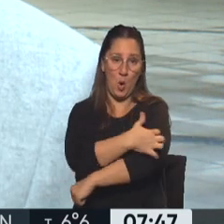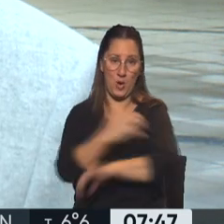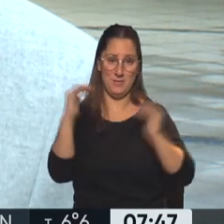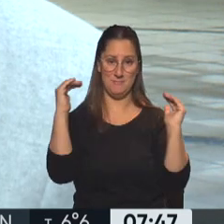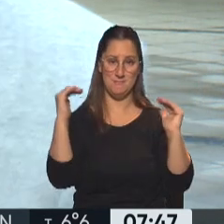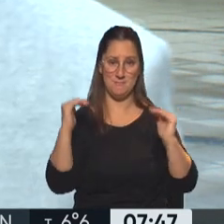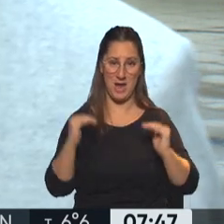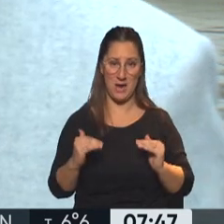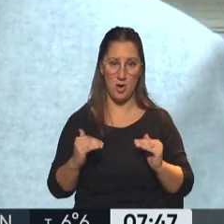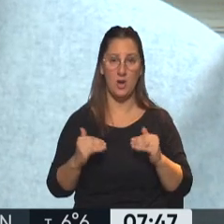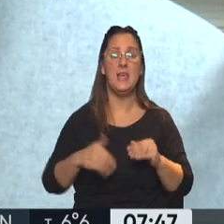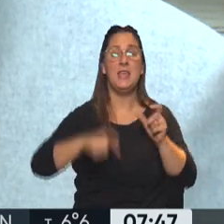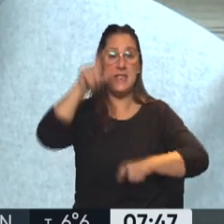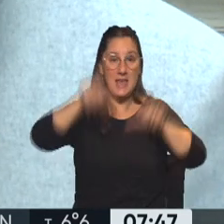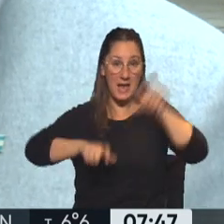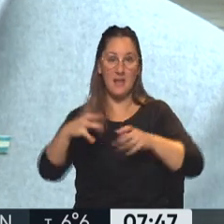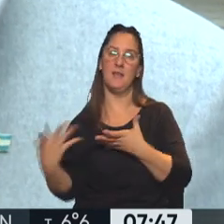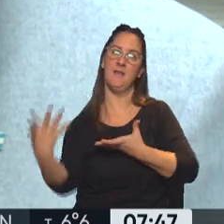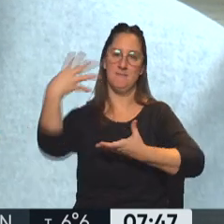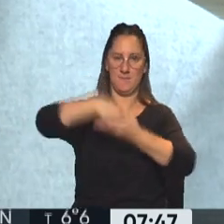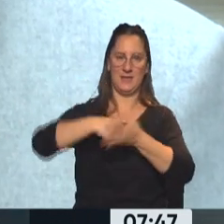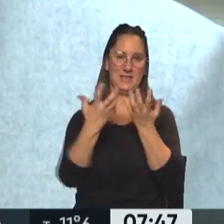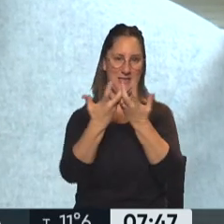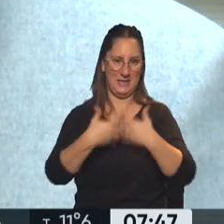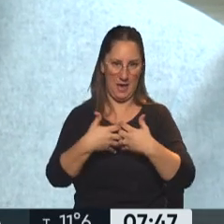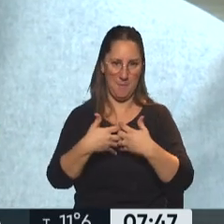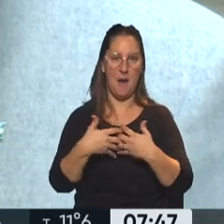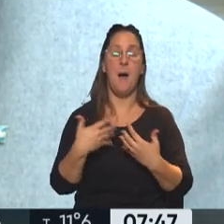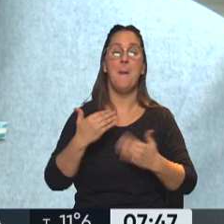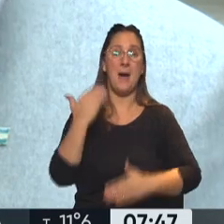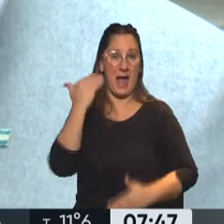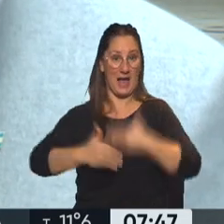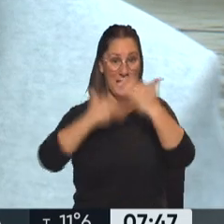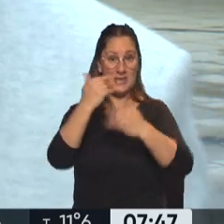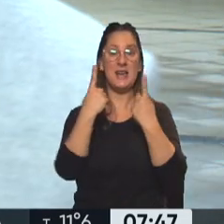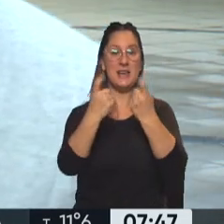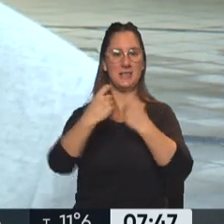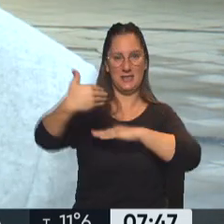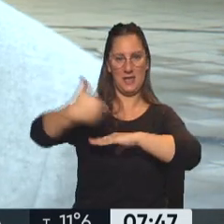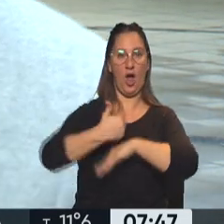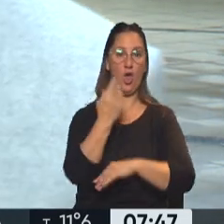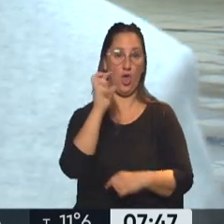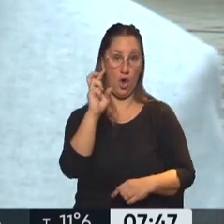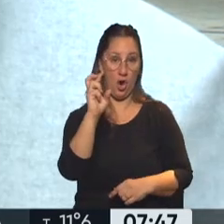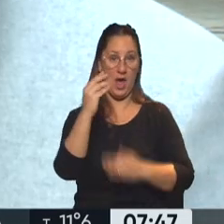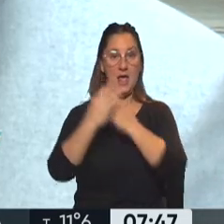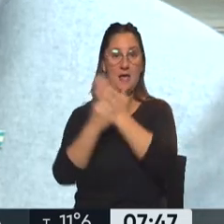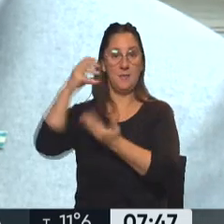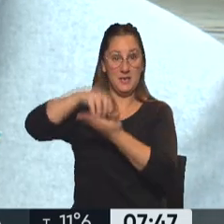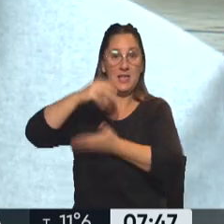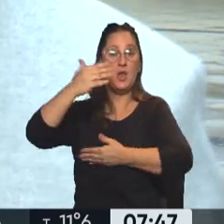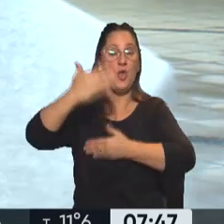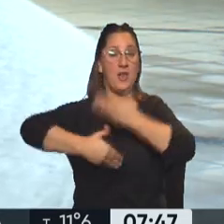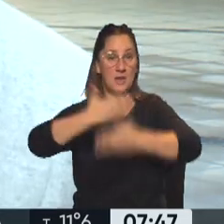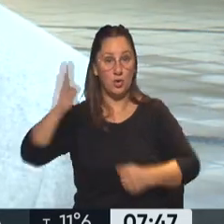y hacer que más gente se incluya dentro del sistema, para poder crecer se necesitan dólares y el Ministerio de Desarrollo